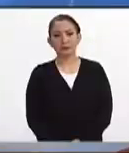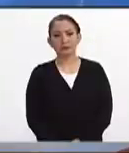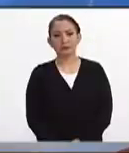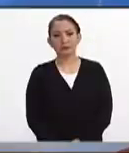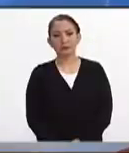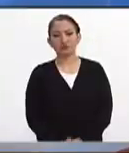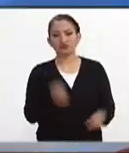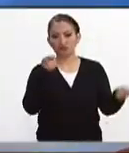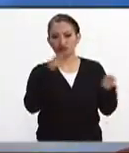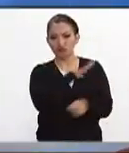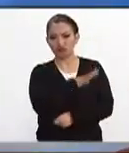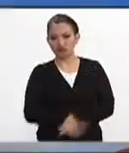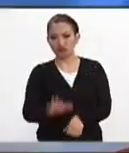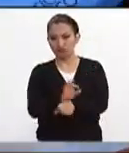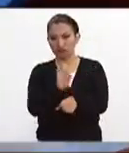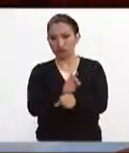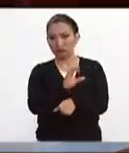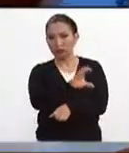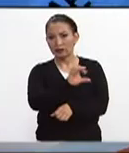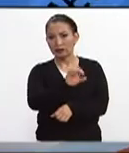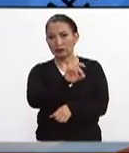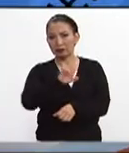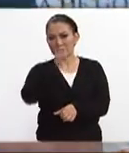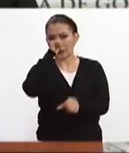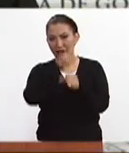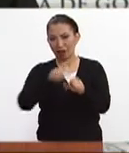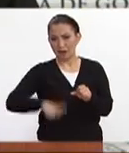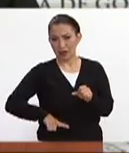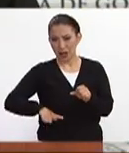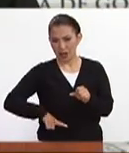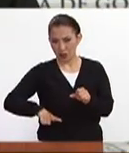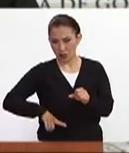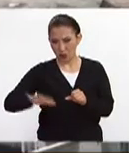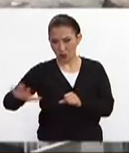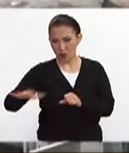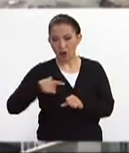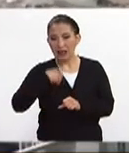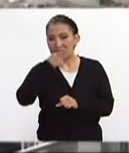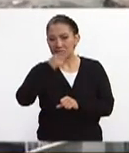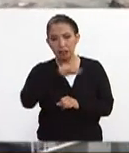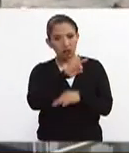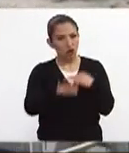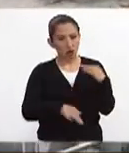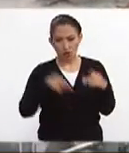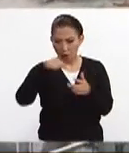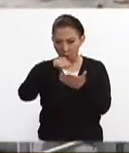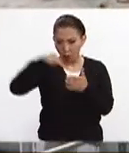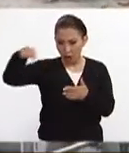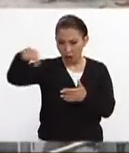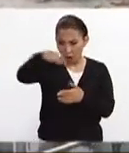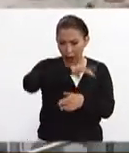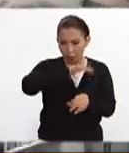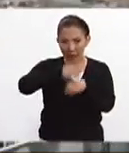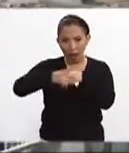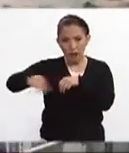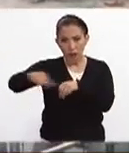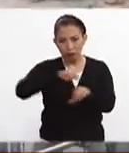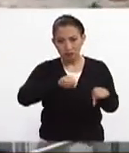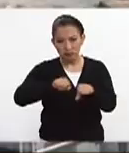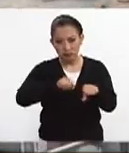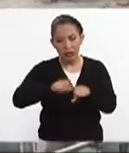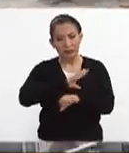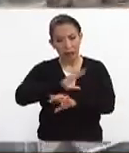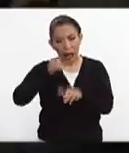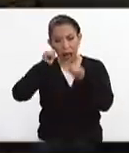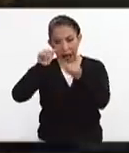El Coordinador General de Protección Civil de la Secretaría de Gobernación, Luis Felipe Puente, afirmó que todos los puntos que sufrieron afectaciones por el sismo